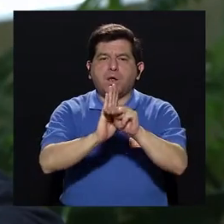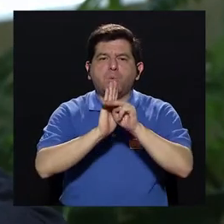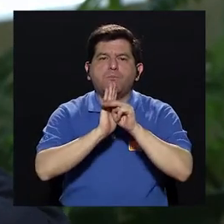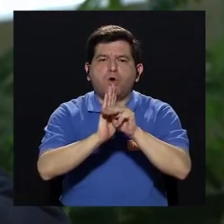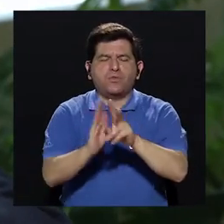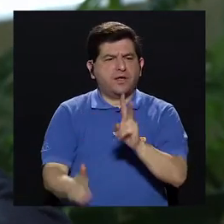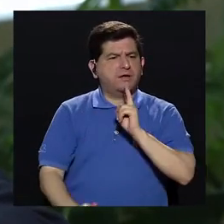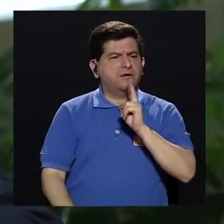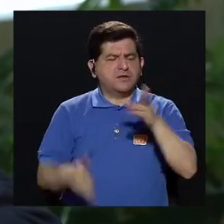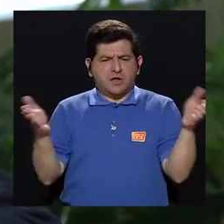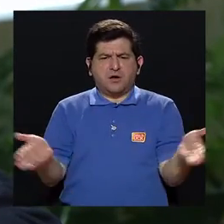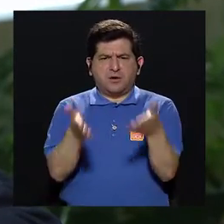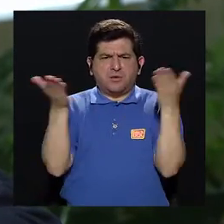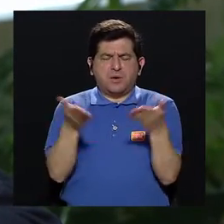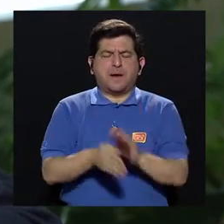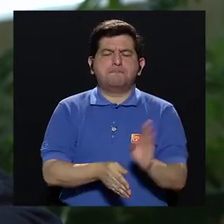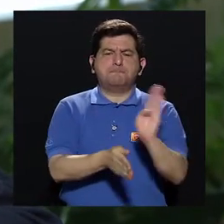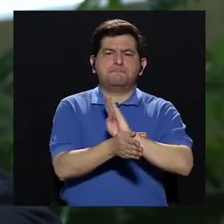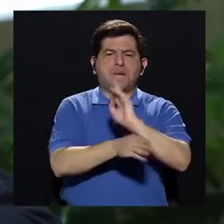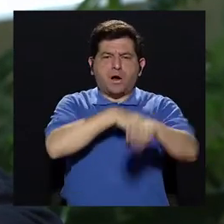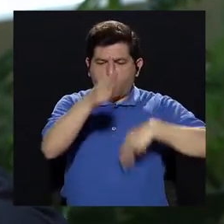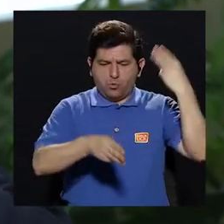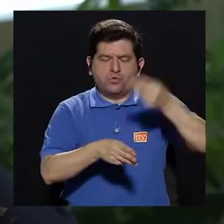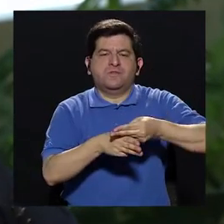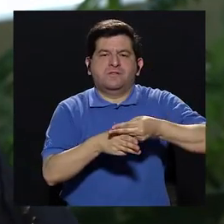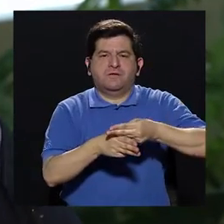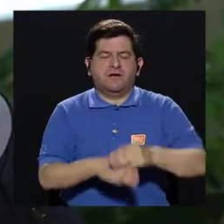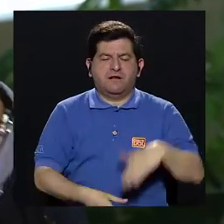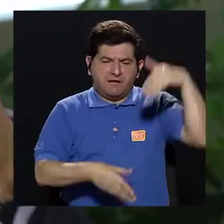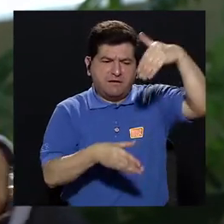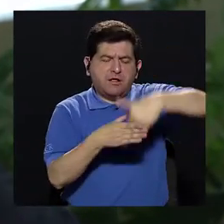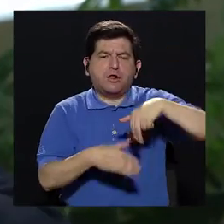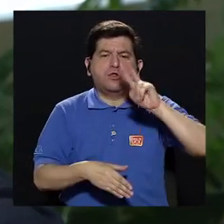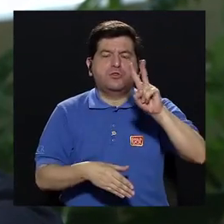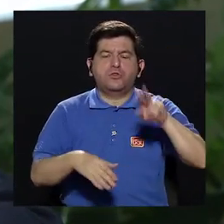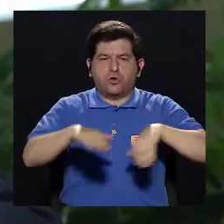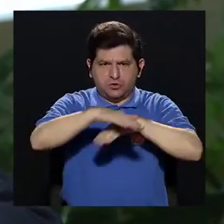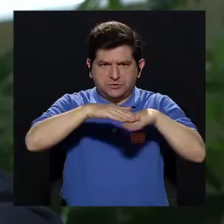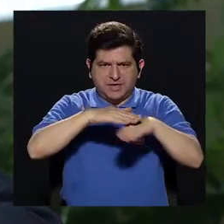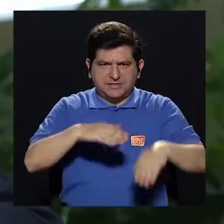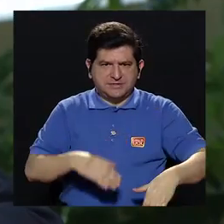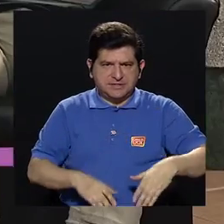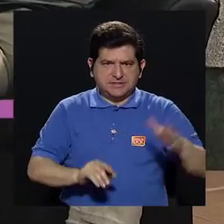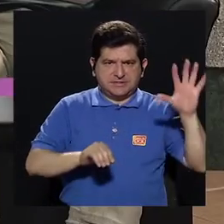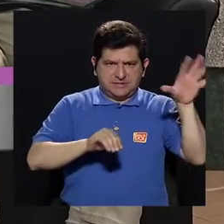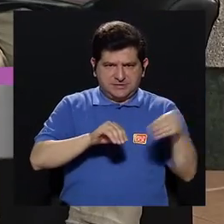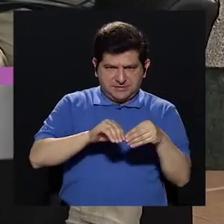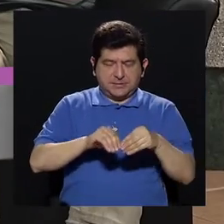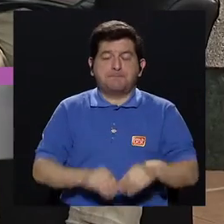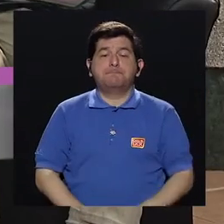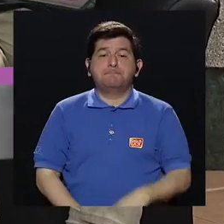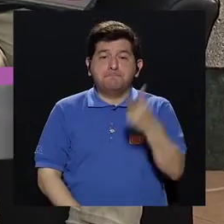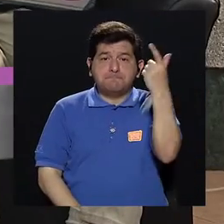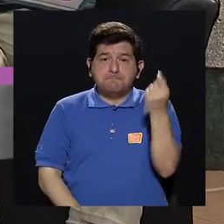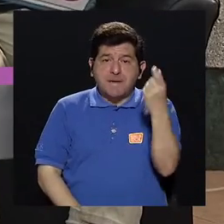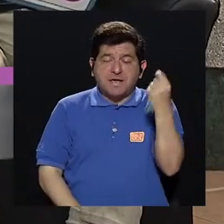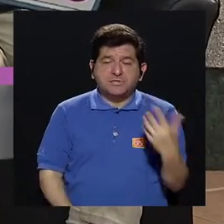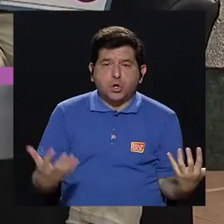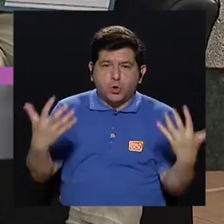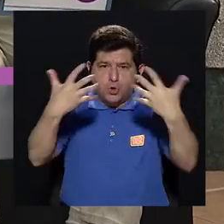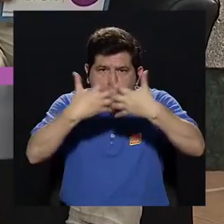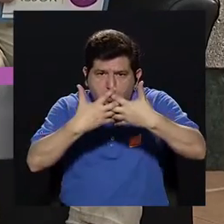modelo que en realidad promovía el Banco Mundial, en el que se introducen dos pilares más, que son las pensiones